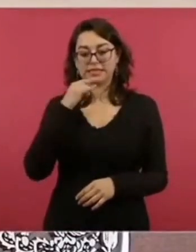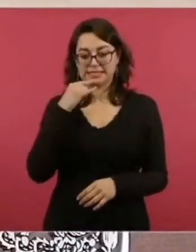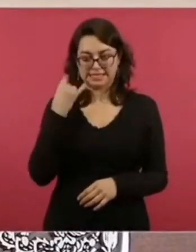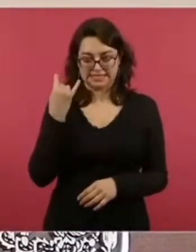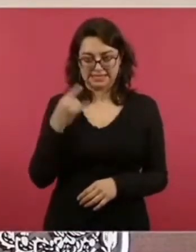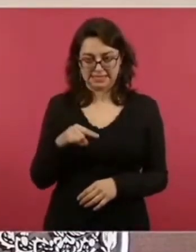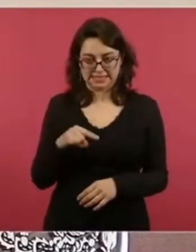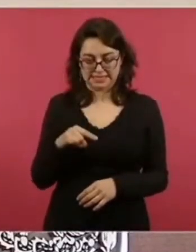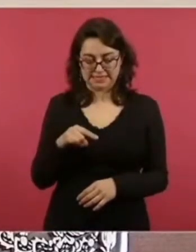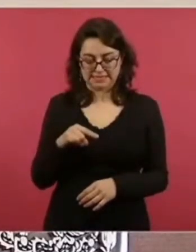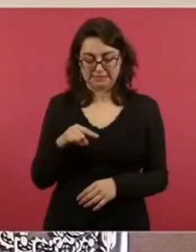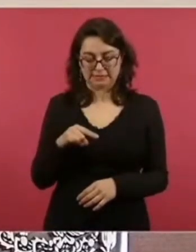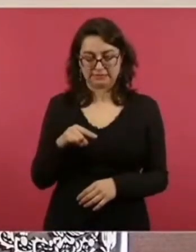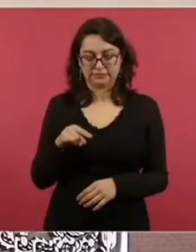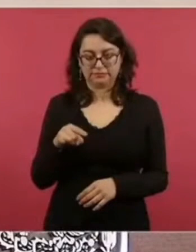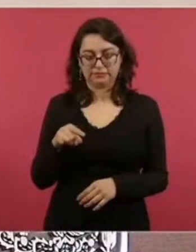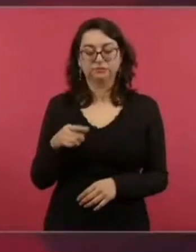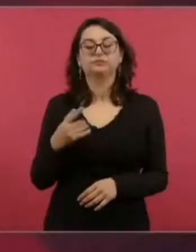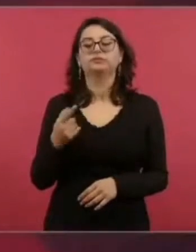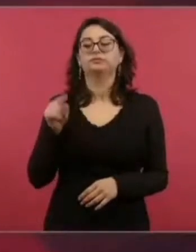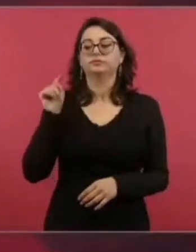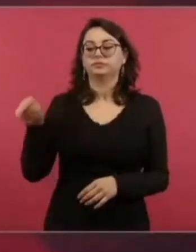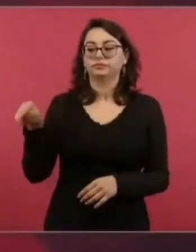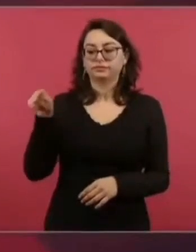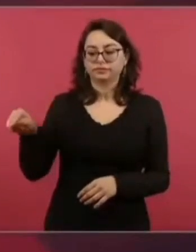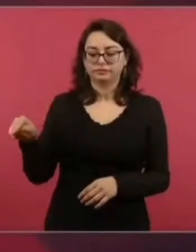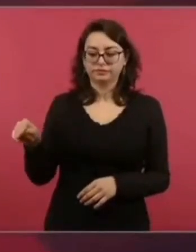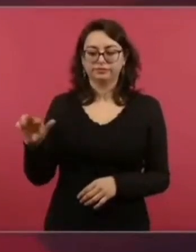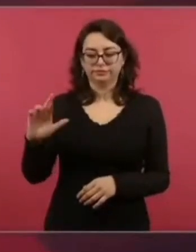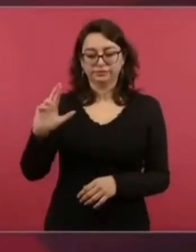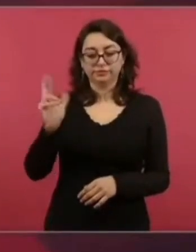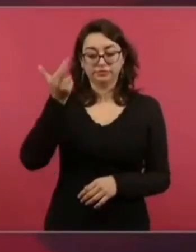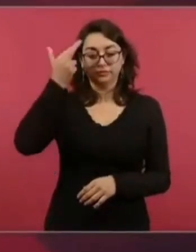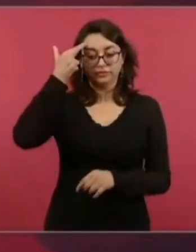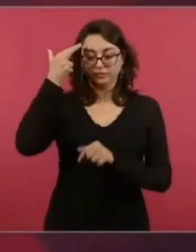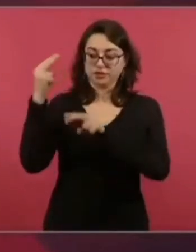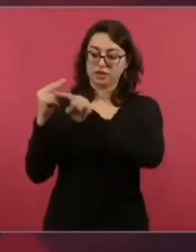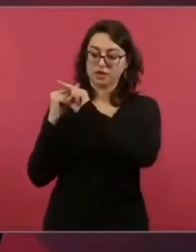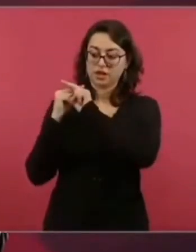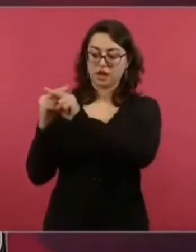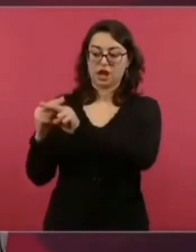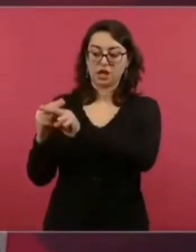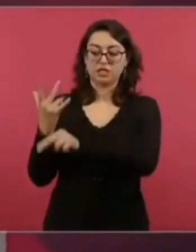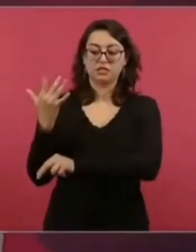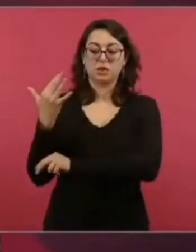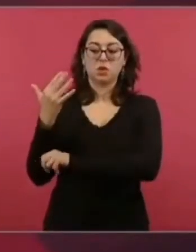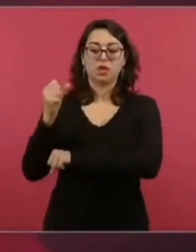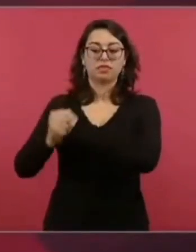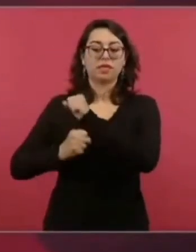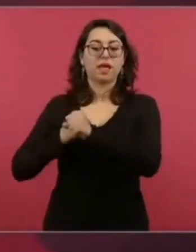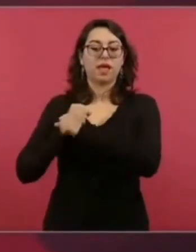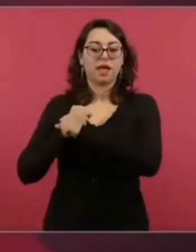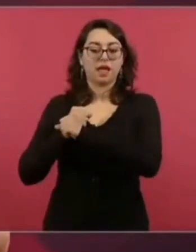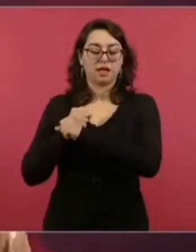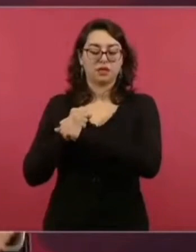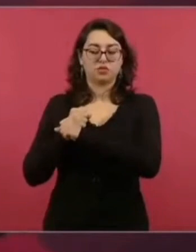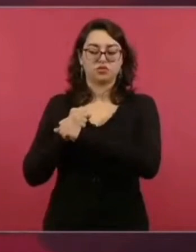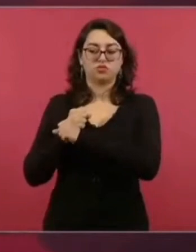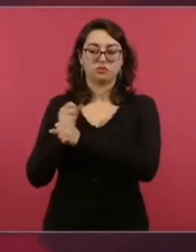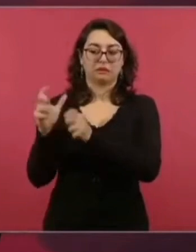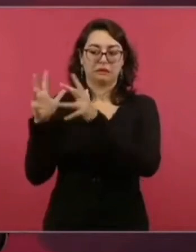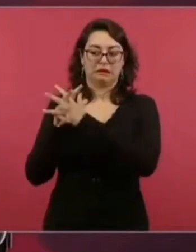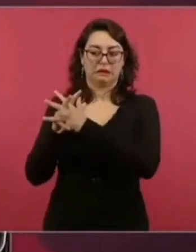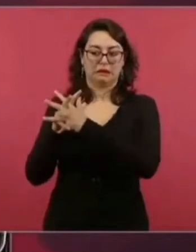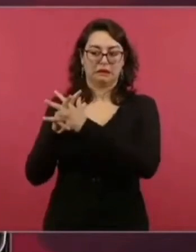del golpe de Estado en Chile y de